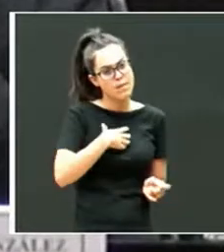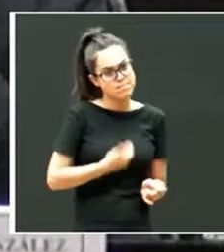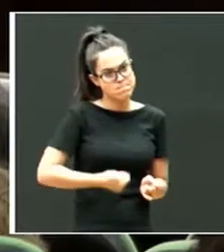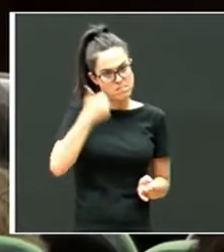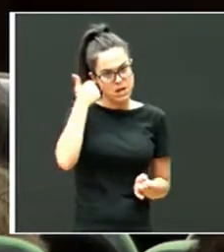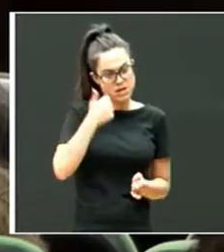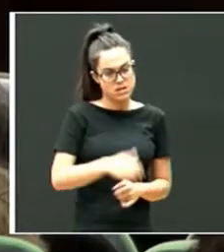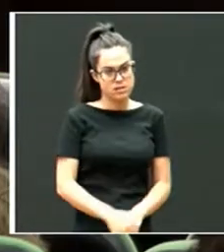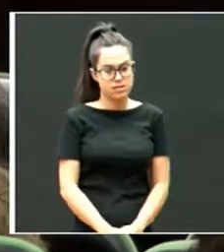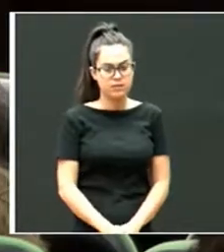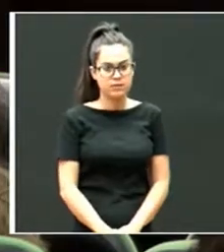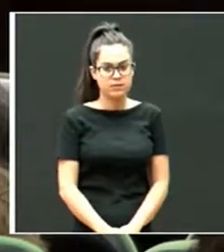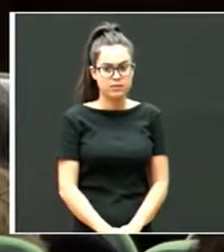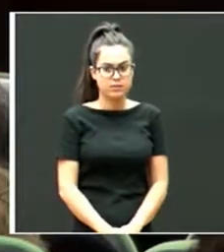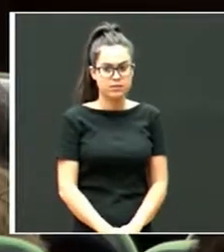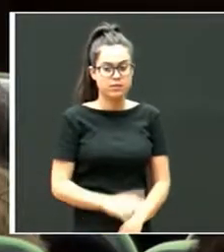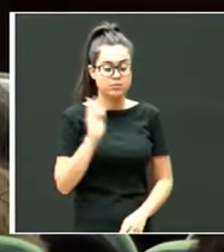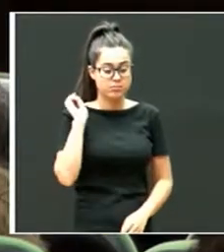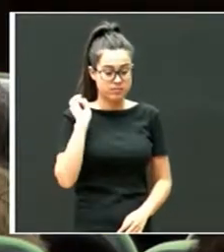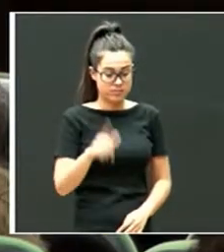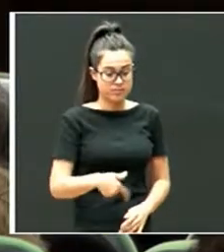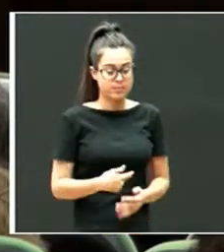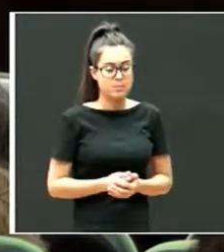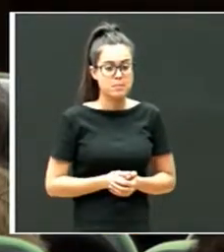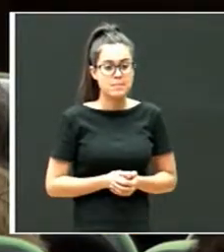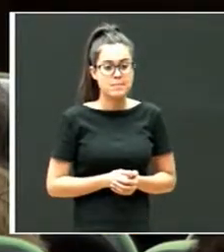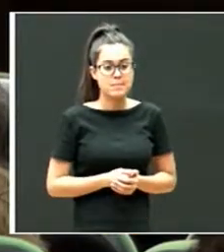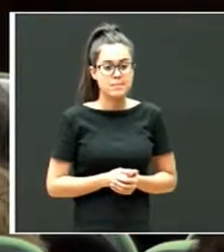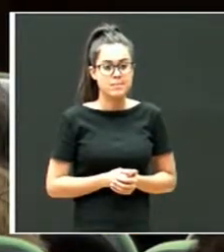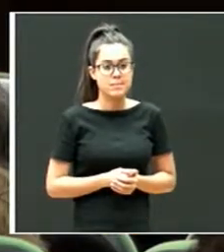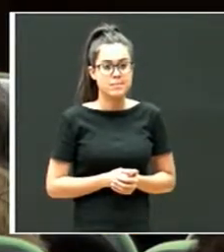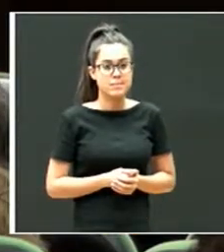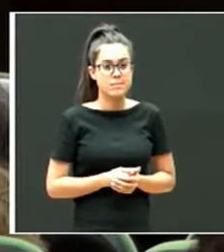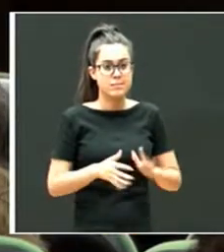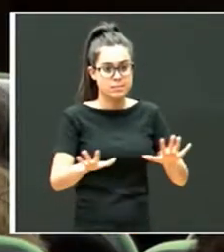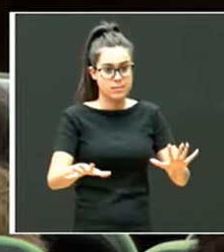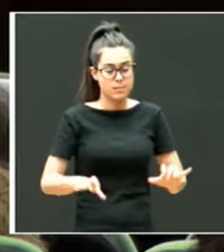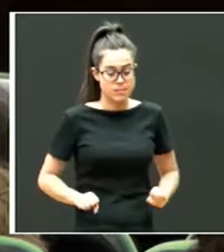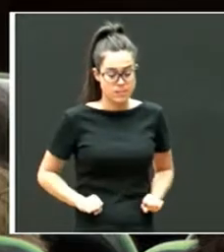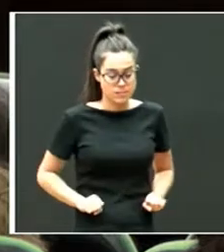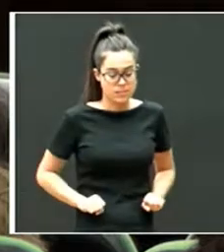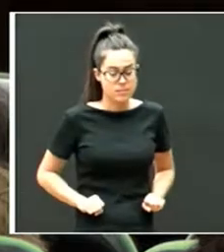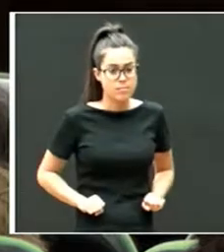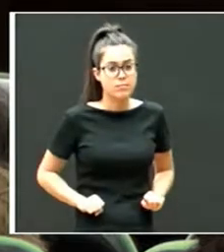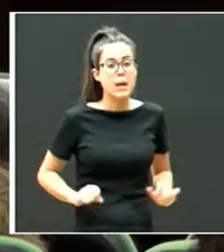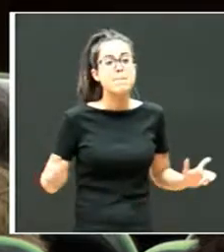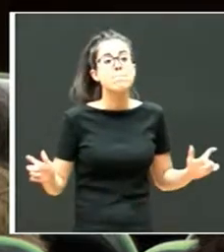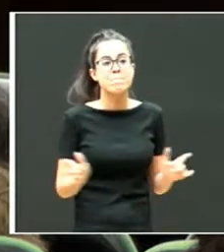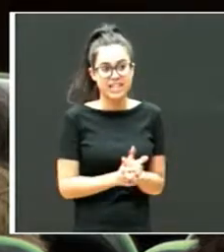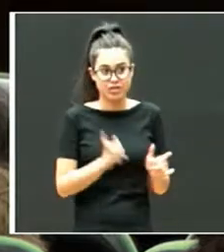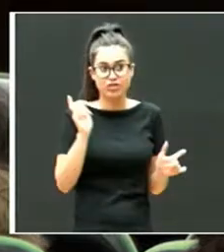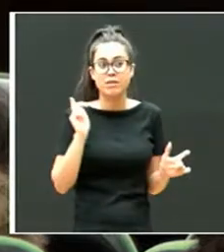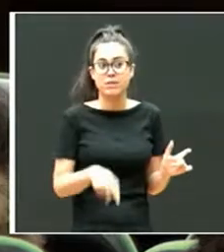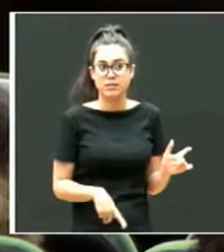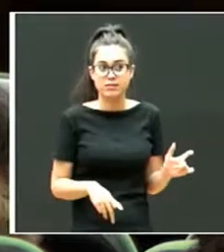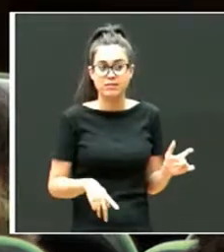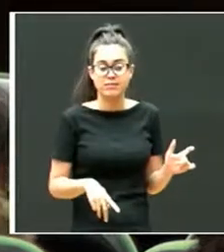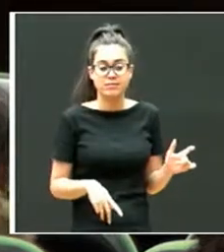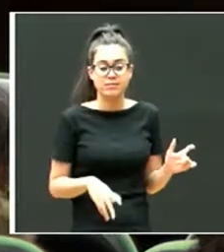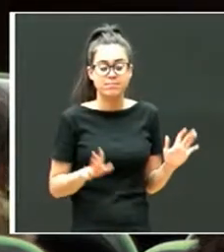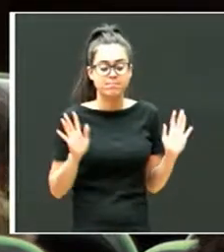cuantitativamente las adopciones que se hacen son muchas menos, pero también es verdad que